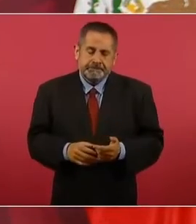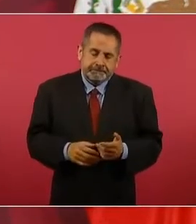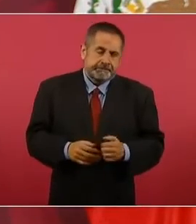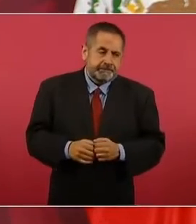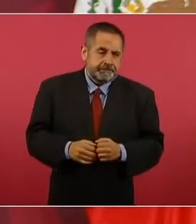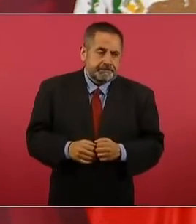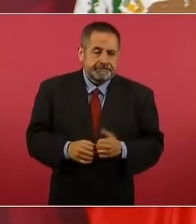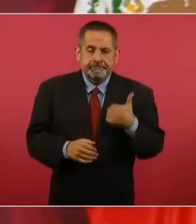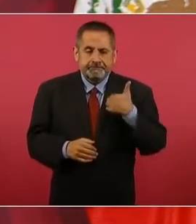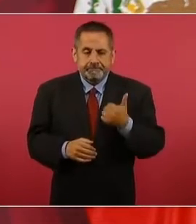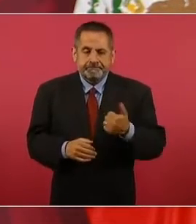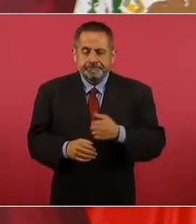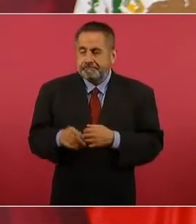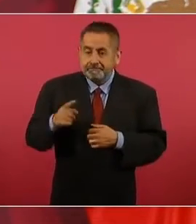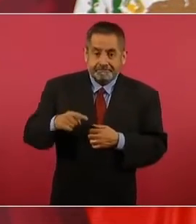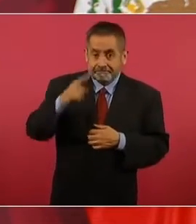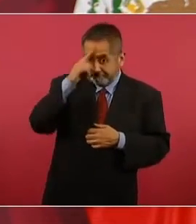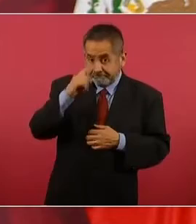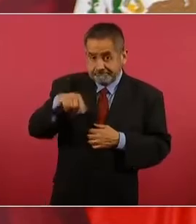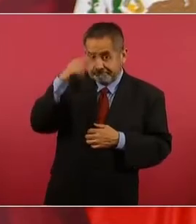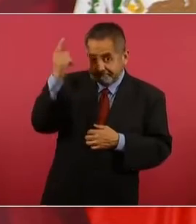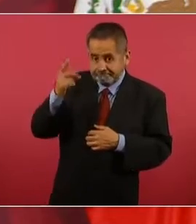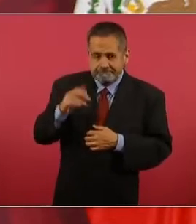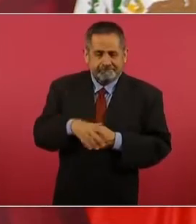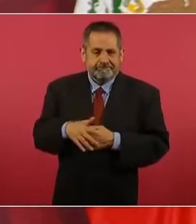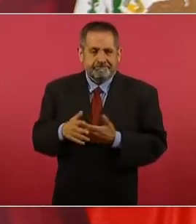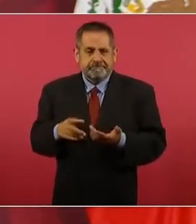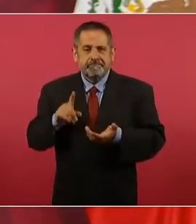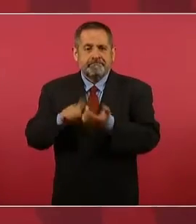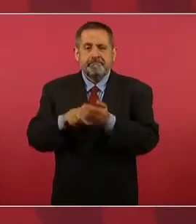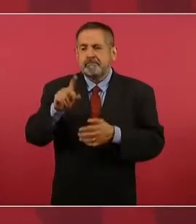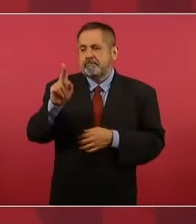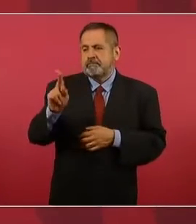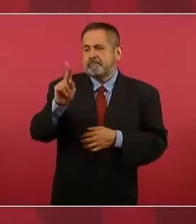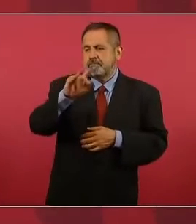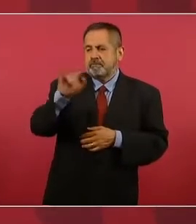que no es fácil, en el caso del Poder Judicial